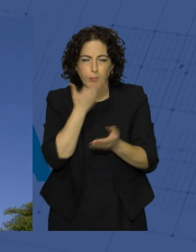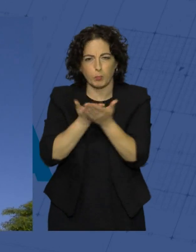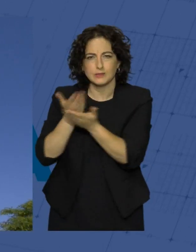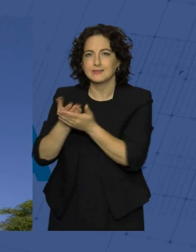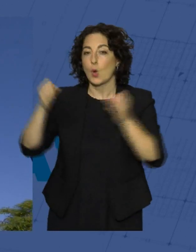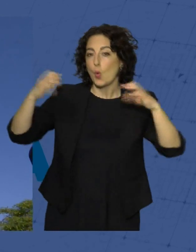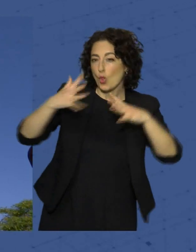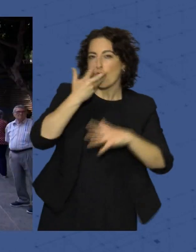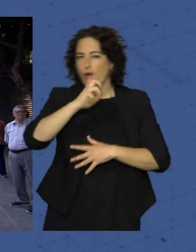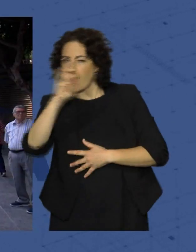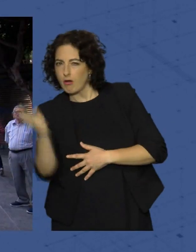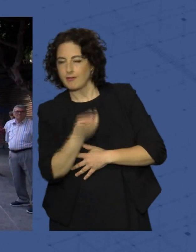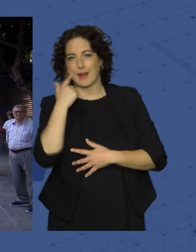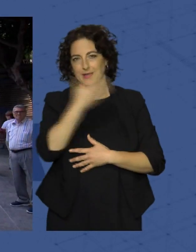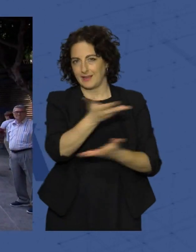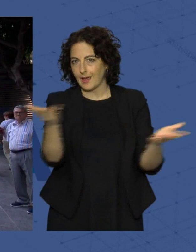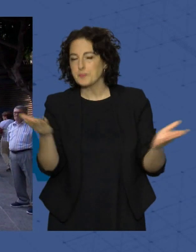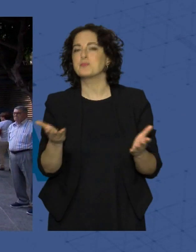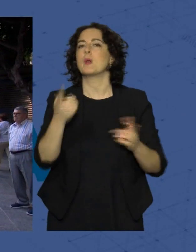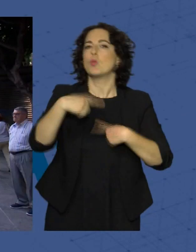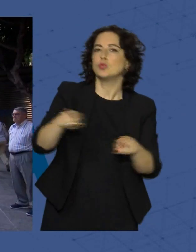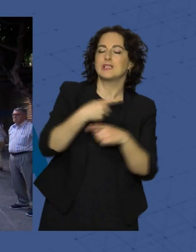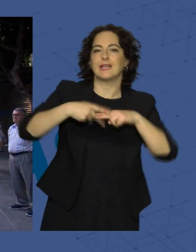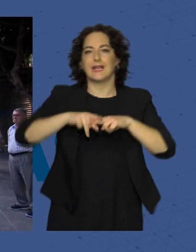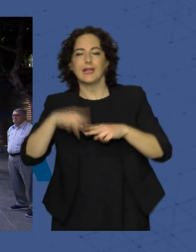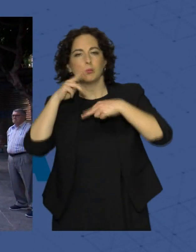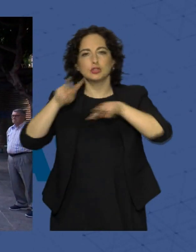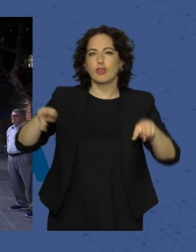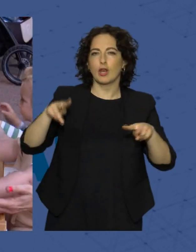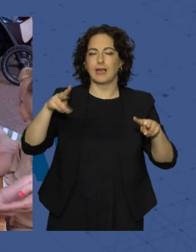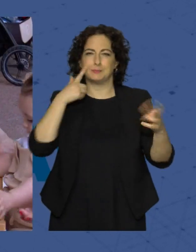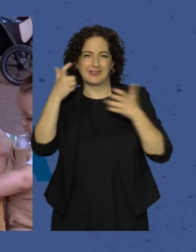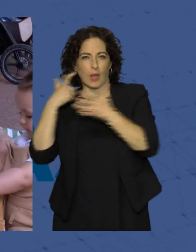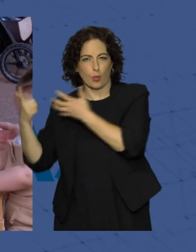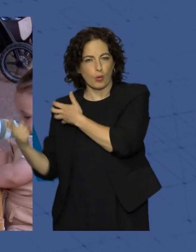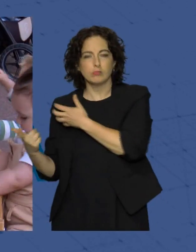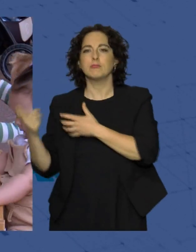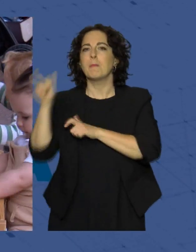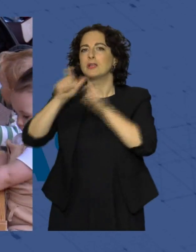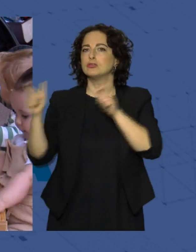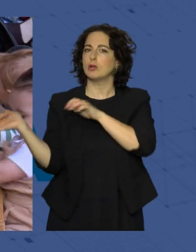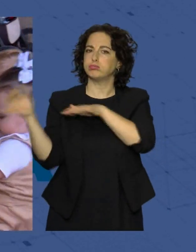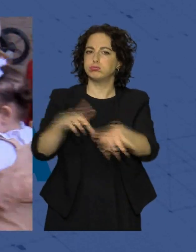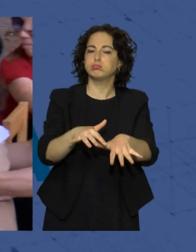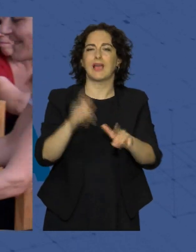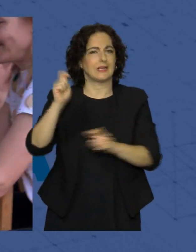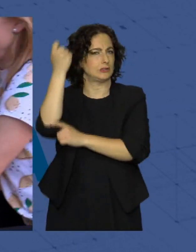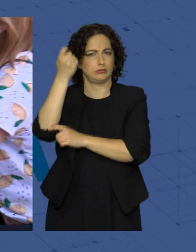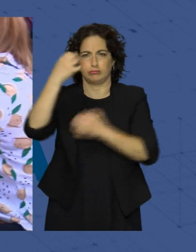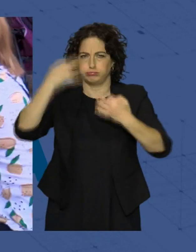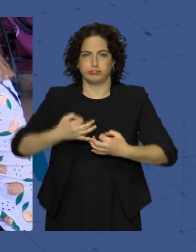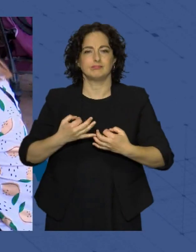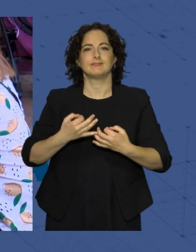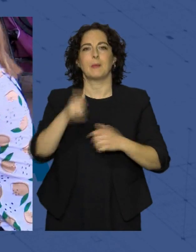luz y color la ciudad de Almería. Música, talleres, exposiciones y espectáculo han traído a numerosas personas en un éxito rotundo al cual han